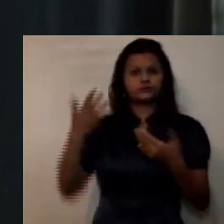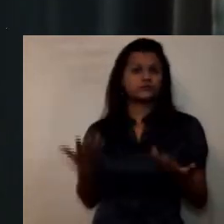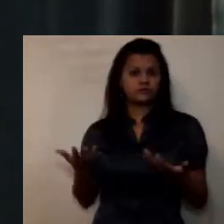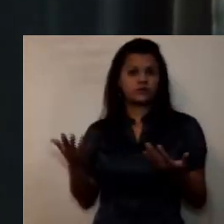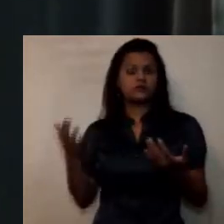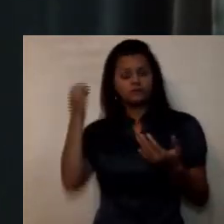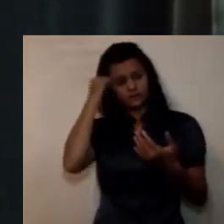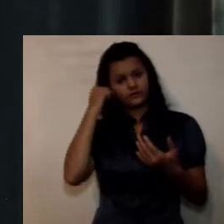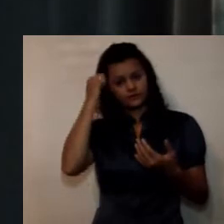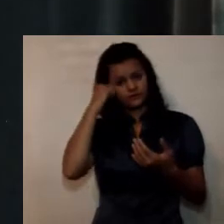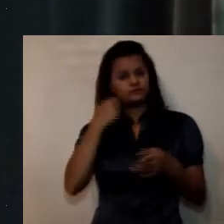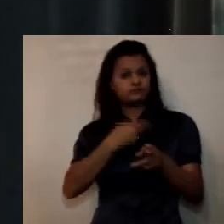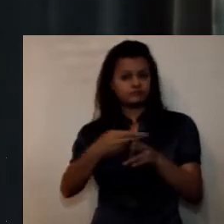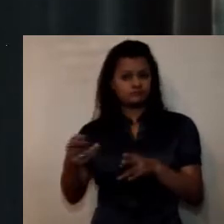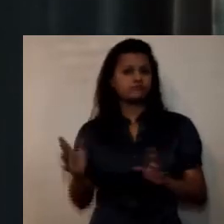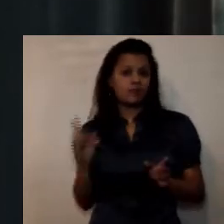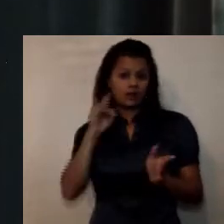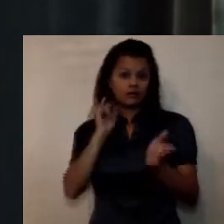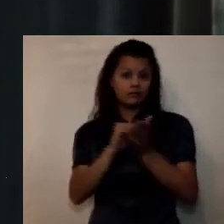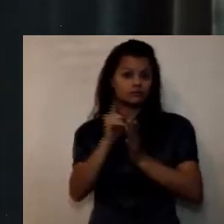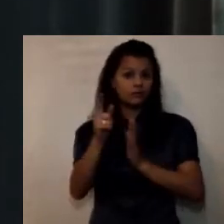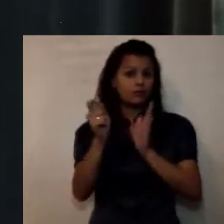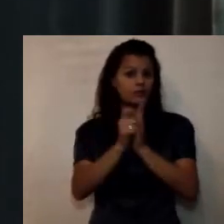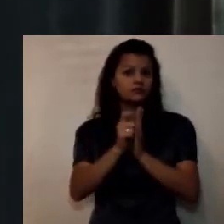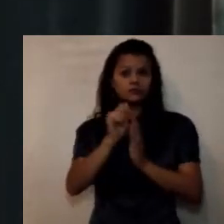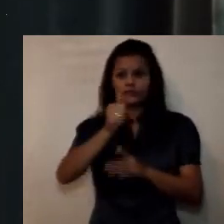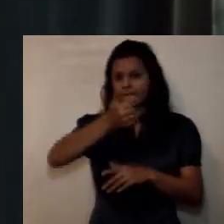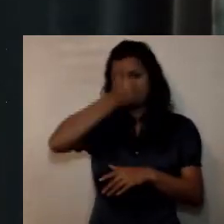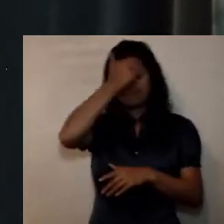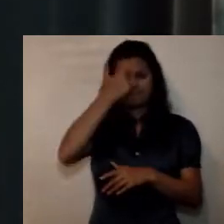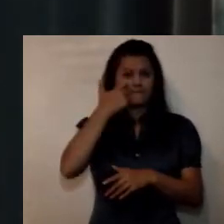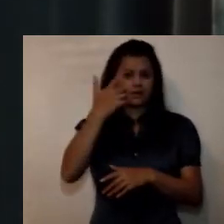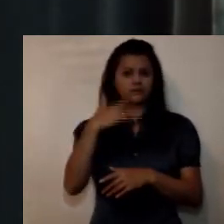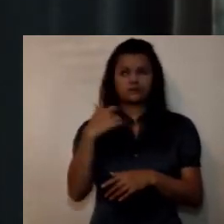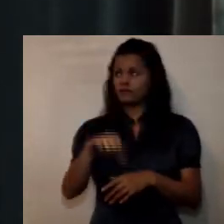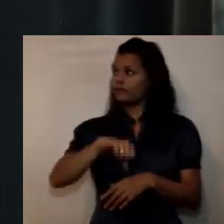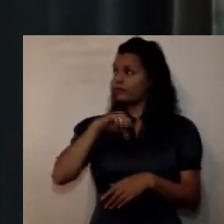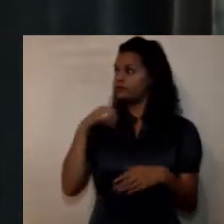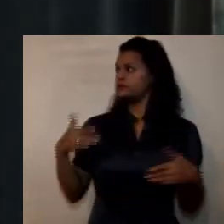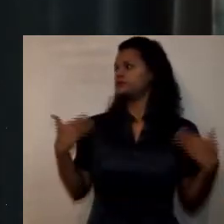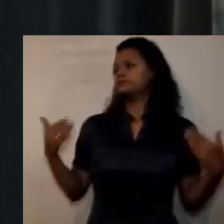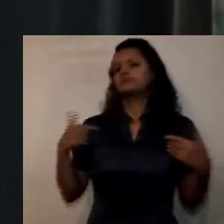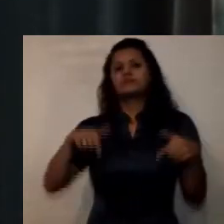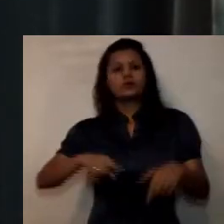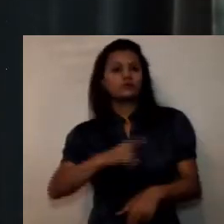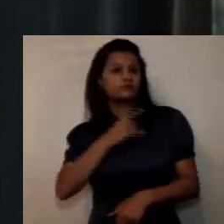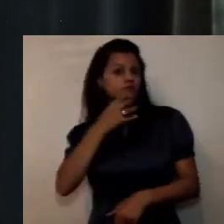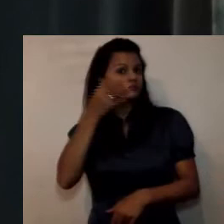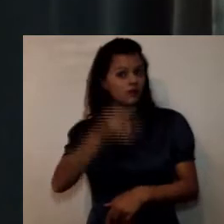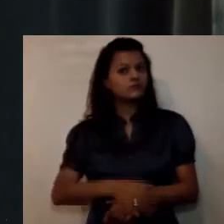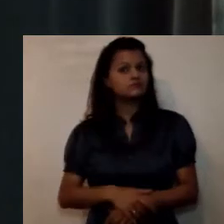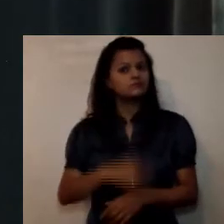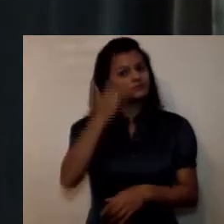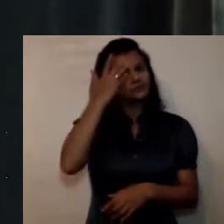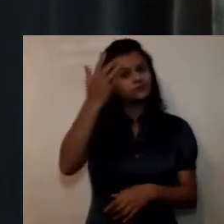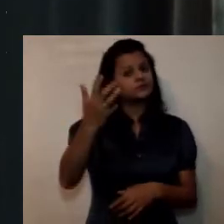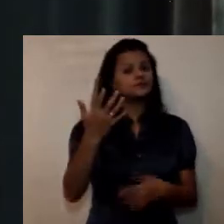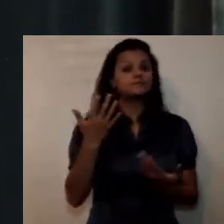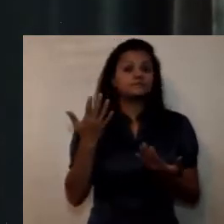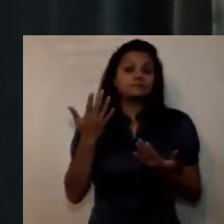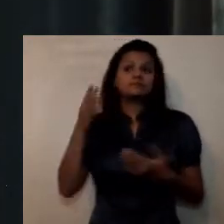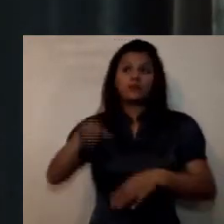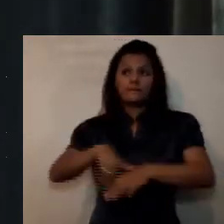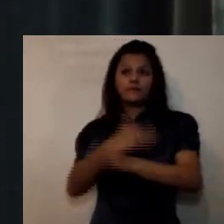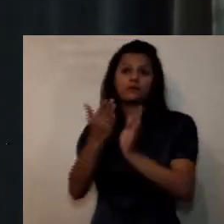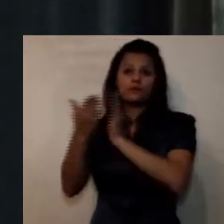creo yo que ese es uno de los mayores orgullos que esta universidad debe tener en atención a que si bien es cierto el ministerio